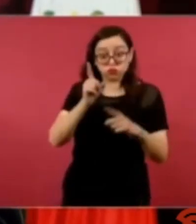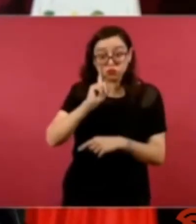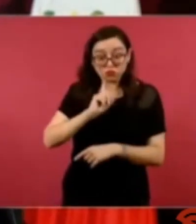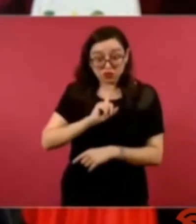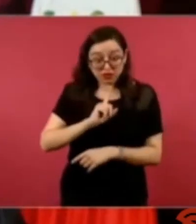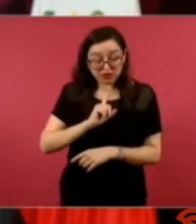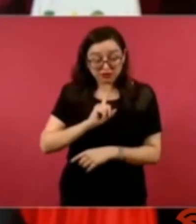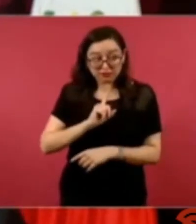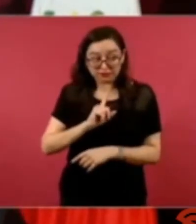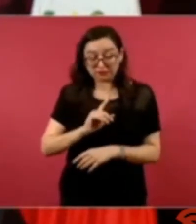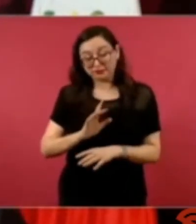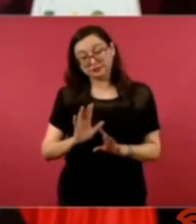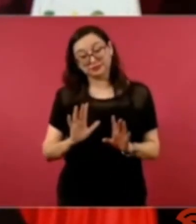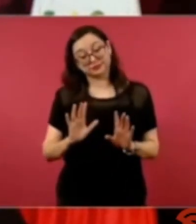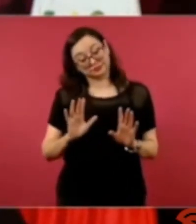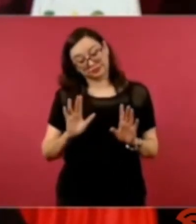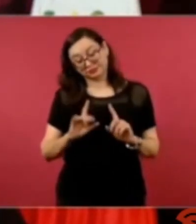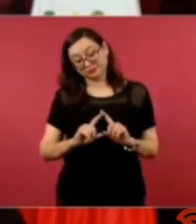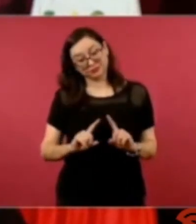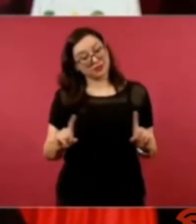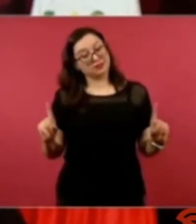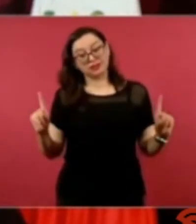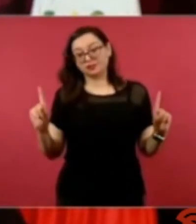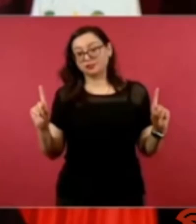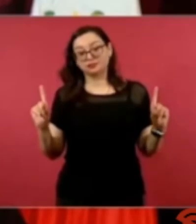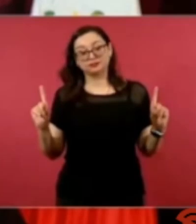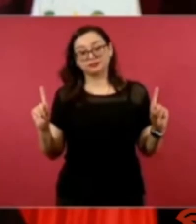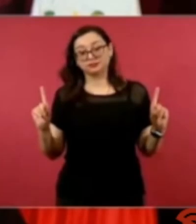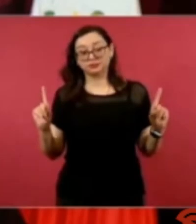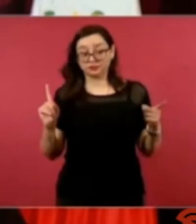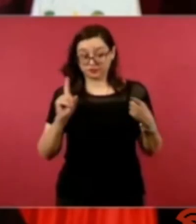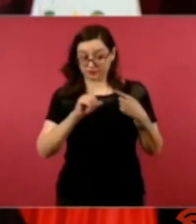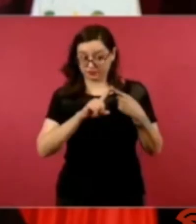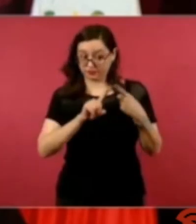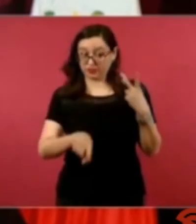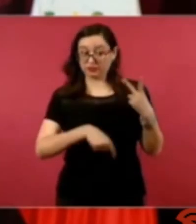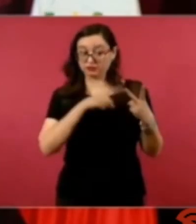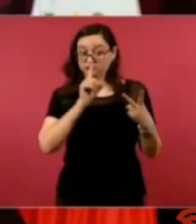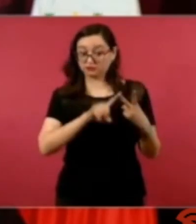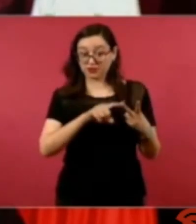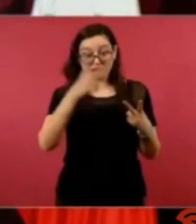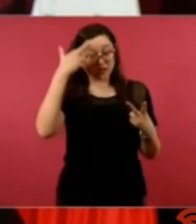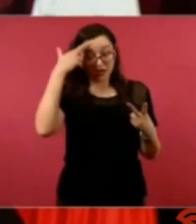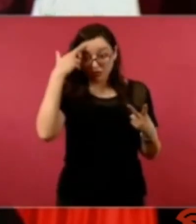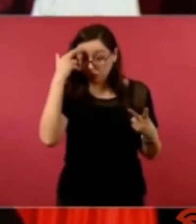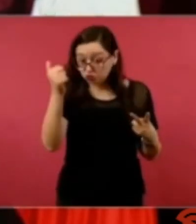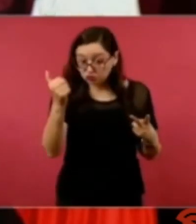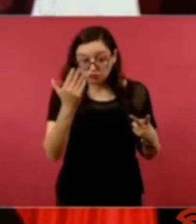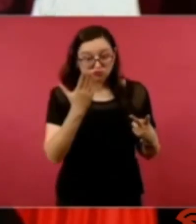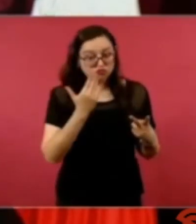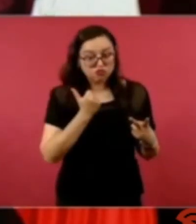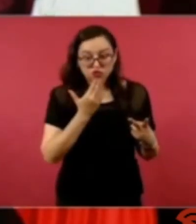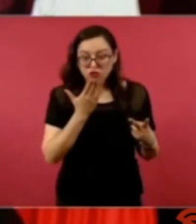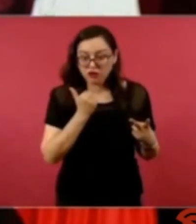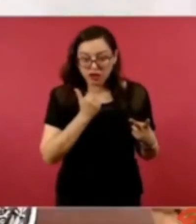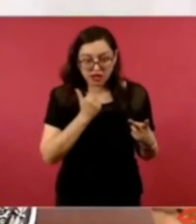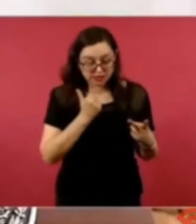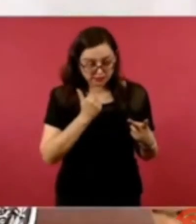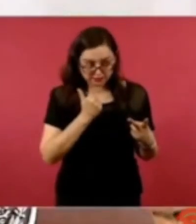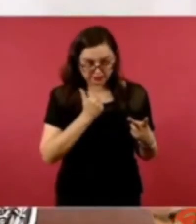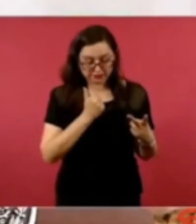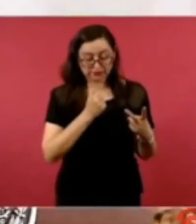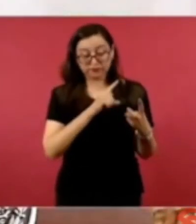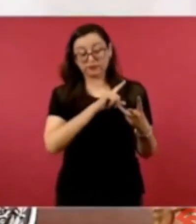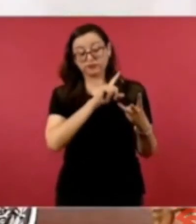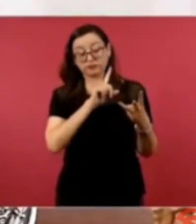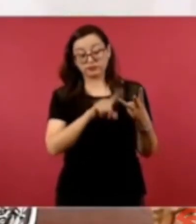razón yo les aconsejaría que